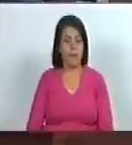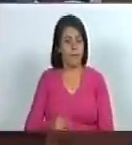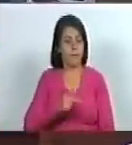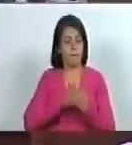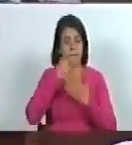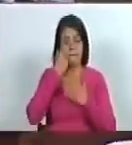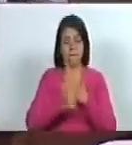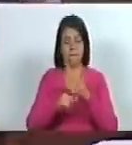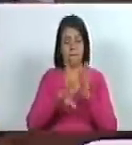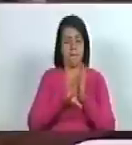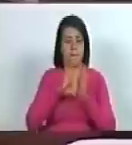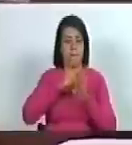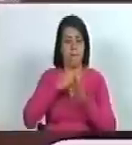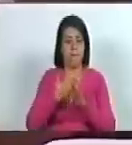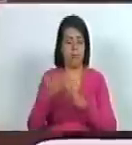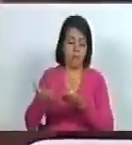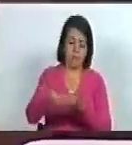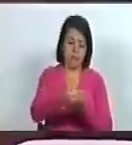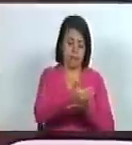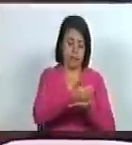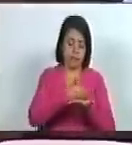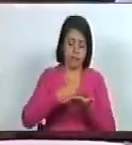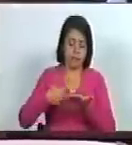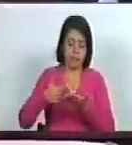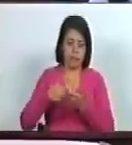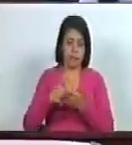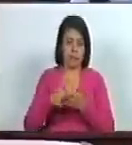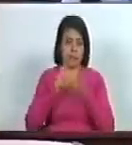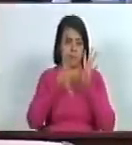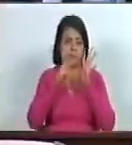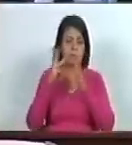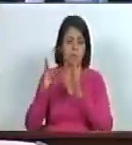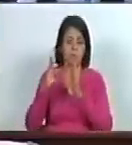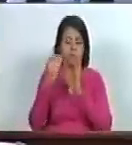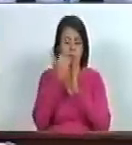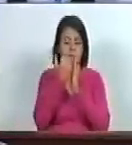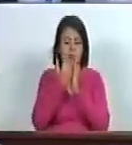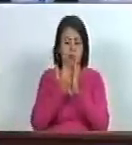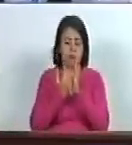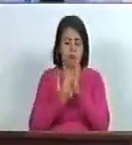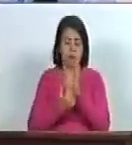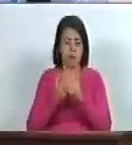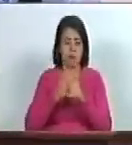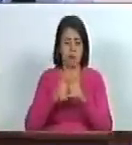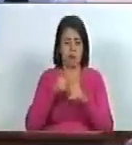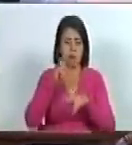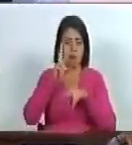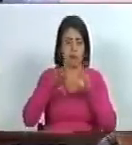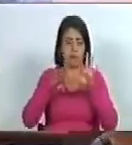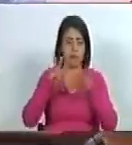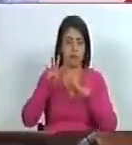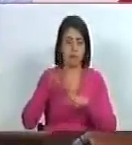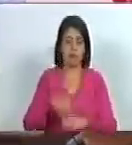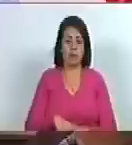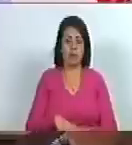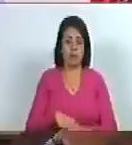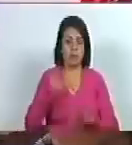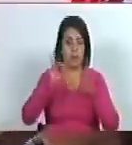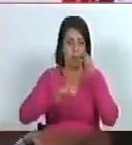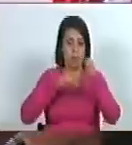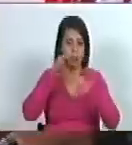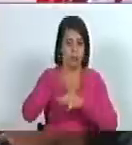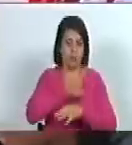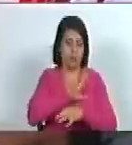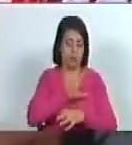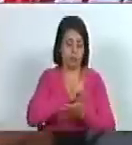un proyecto que recoge 18 tiene su exposición de motivo y que recoge